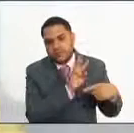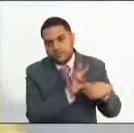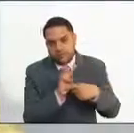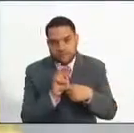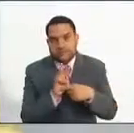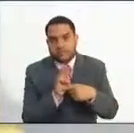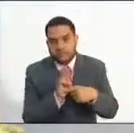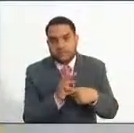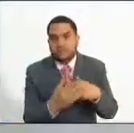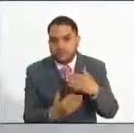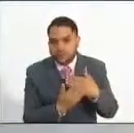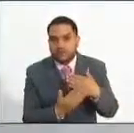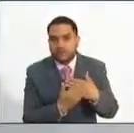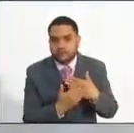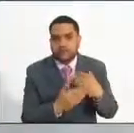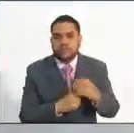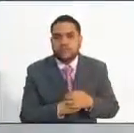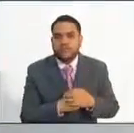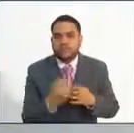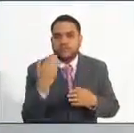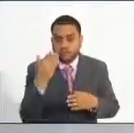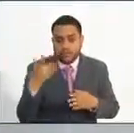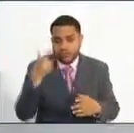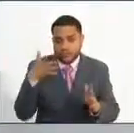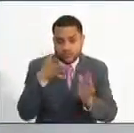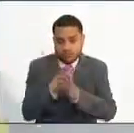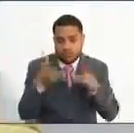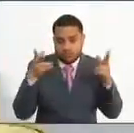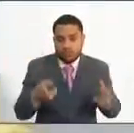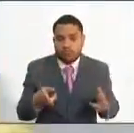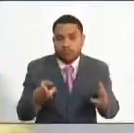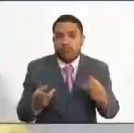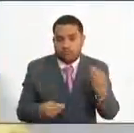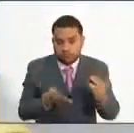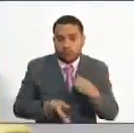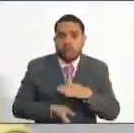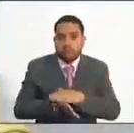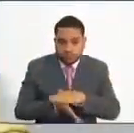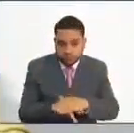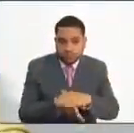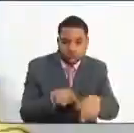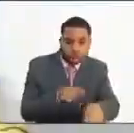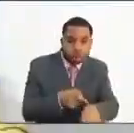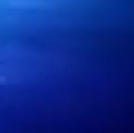de la entidad. Así que vamos a esos mensajes institucionales y regresamos en segundos.